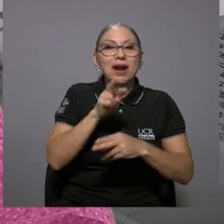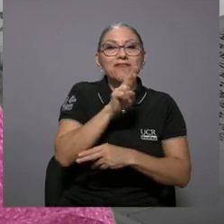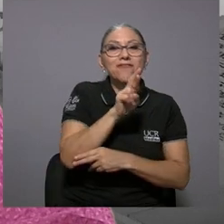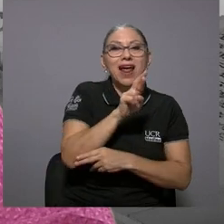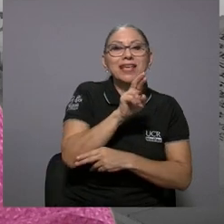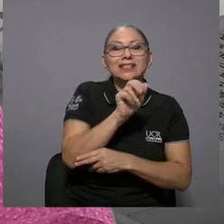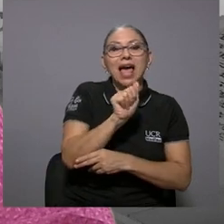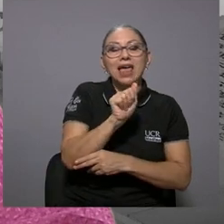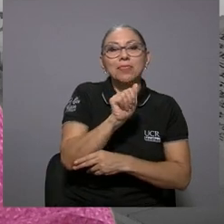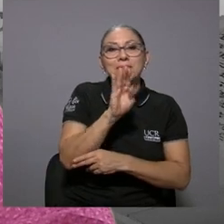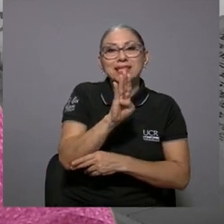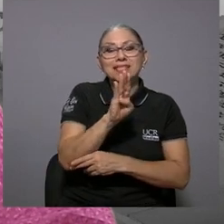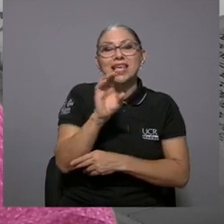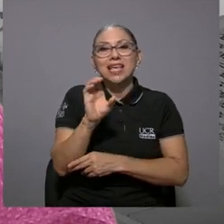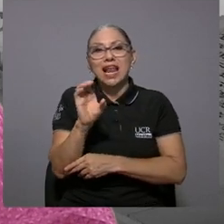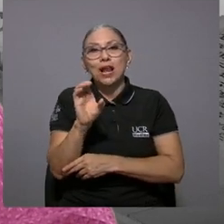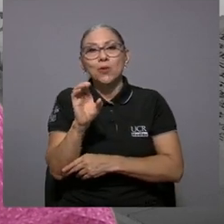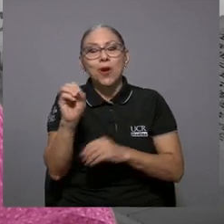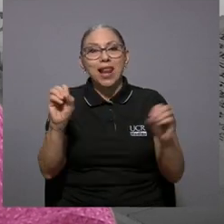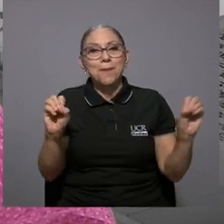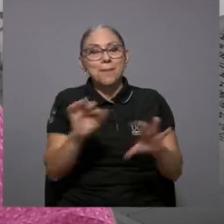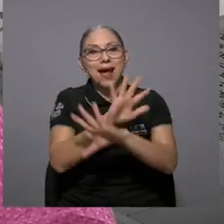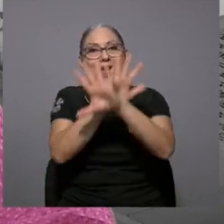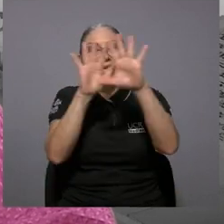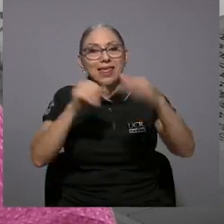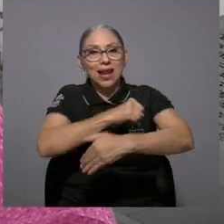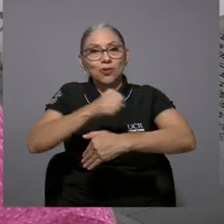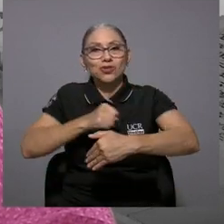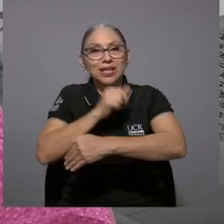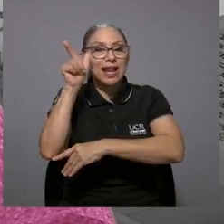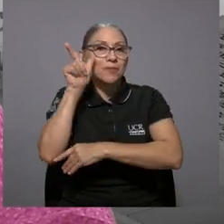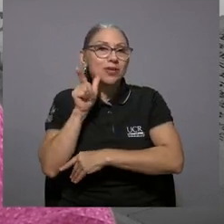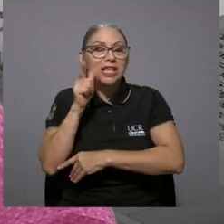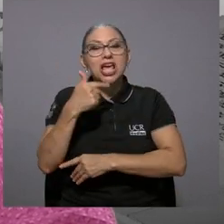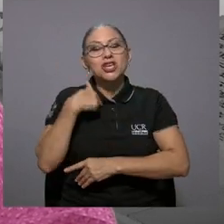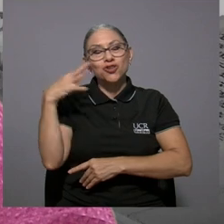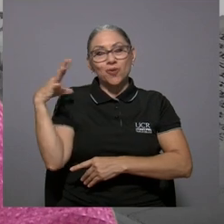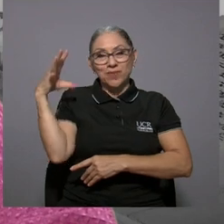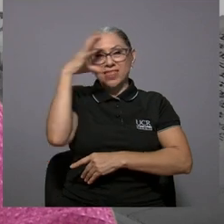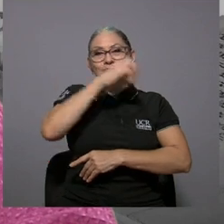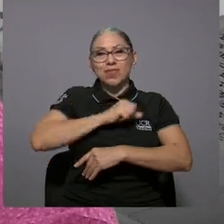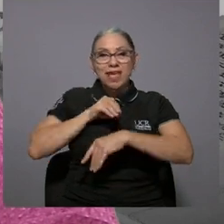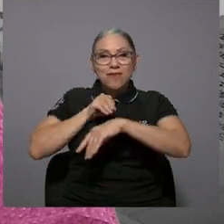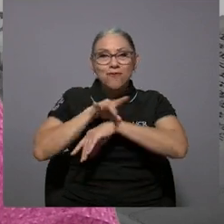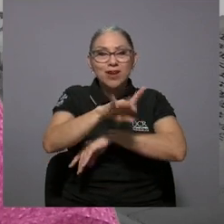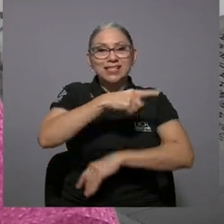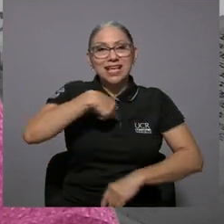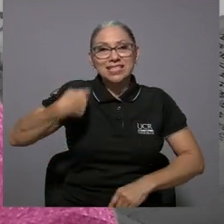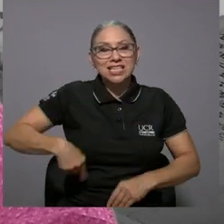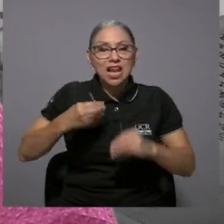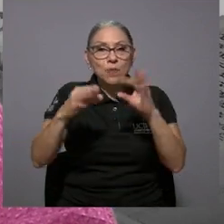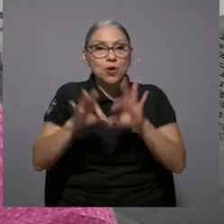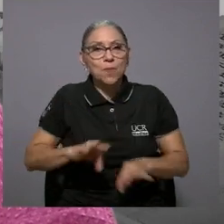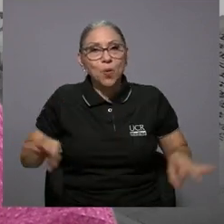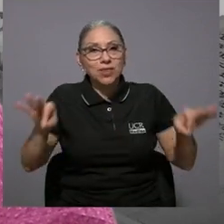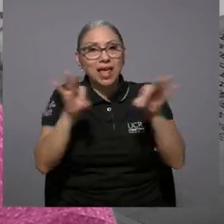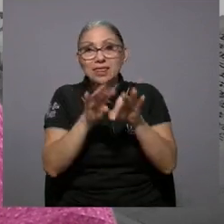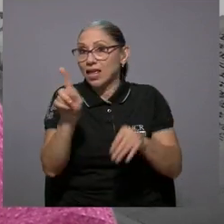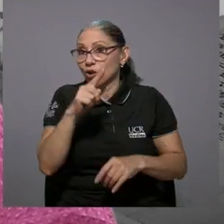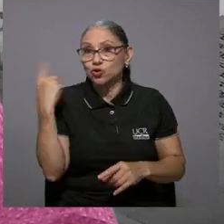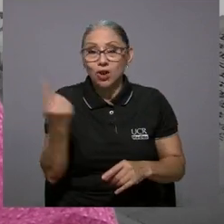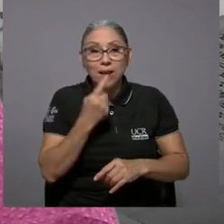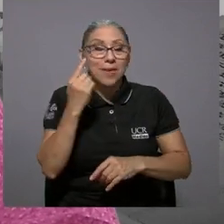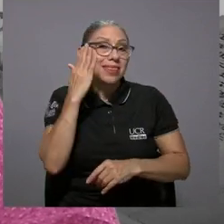se llama Raisan Bins y Calalú la magia de la cocina limonense y ahí descubrí que la influencia china era muy